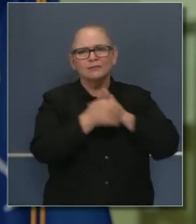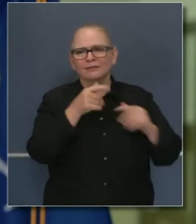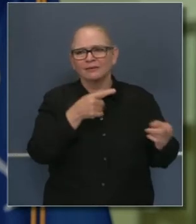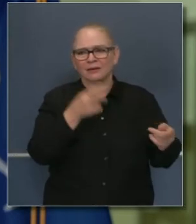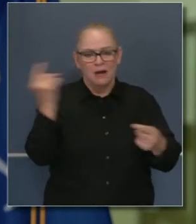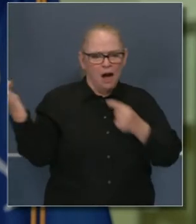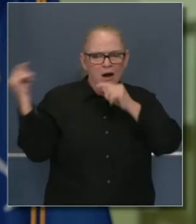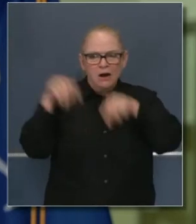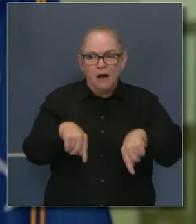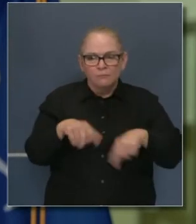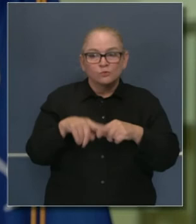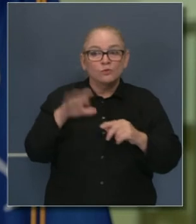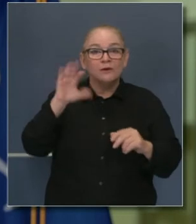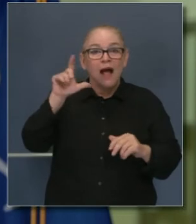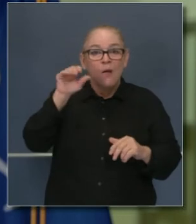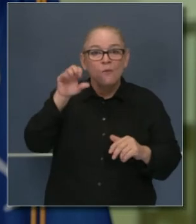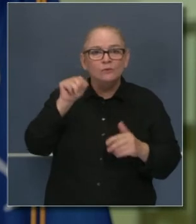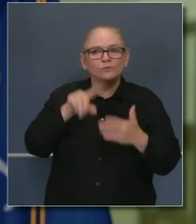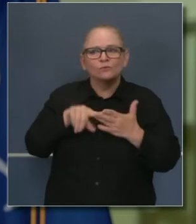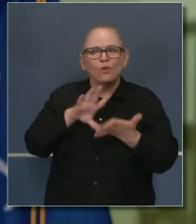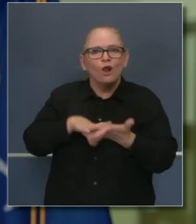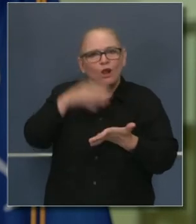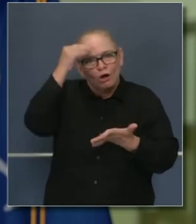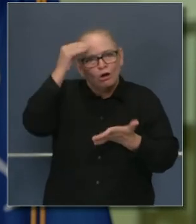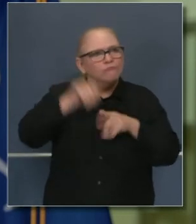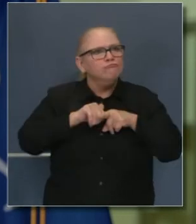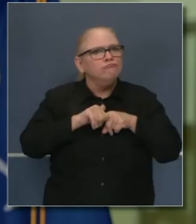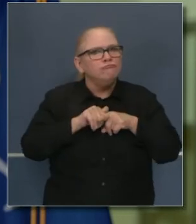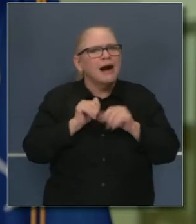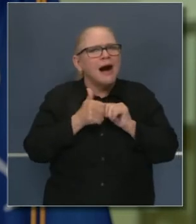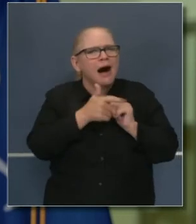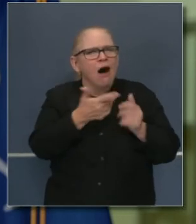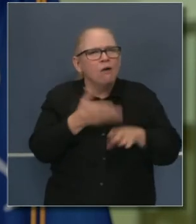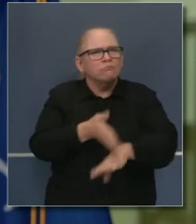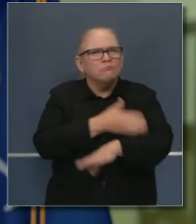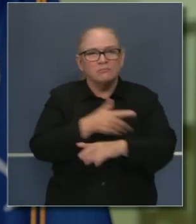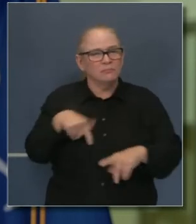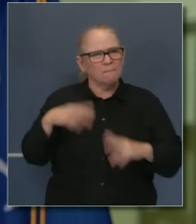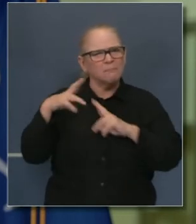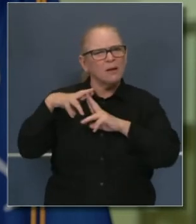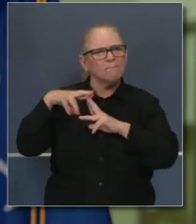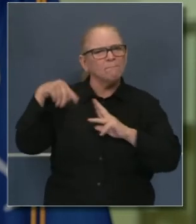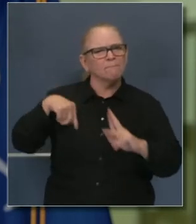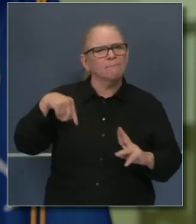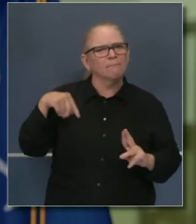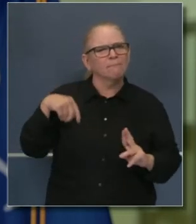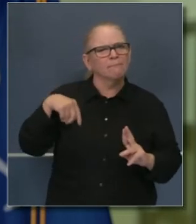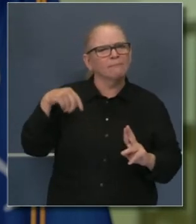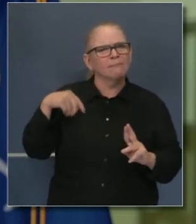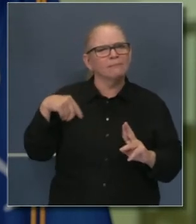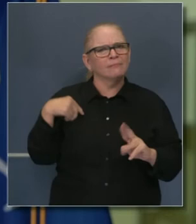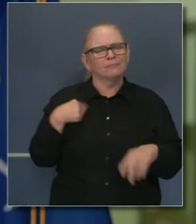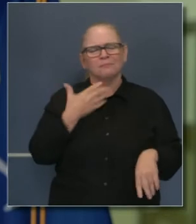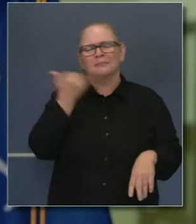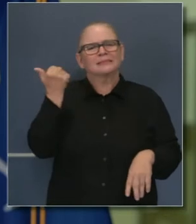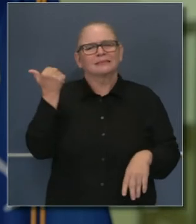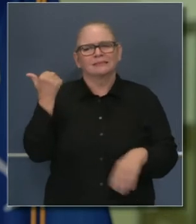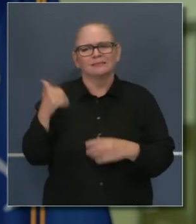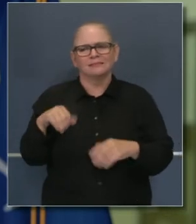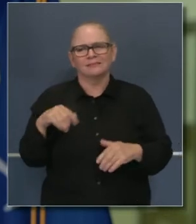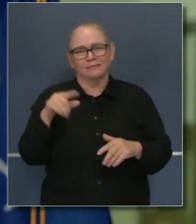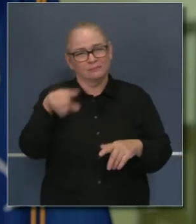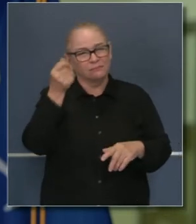el ejemplo de California. Pero crean, pero deben permitirme decir esto, lo que usted preguntó. Y es que estamos viviendo ahora incendios